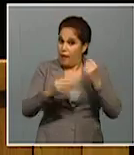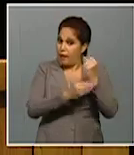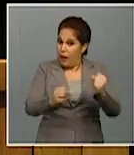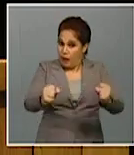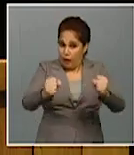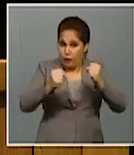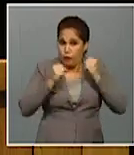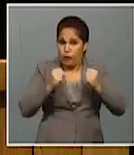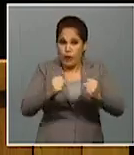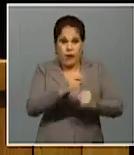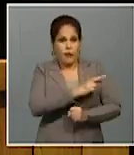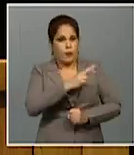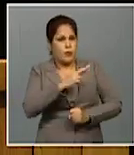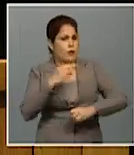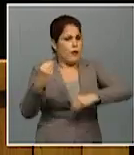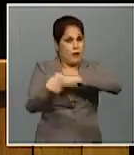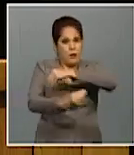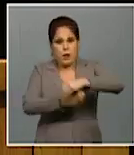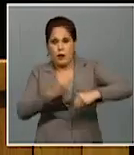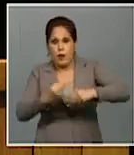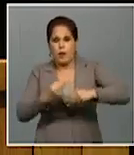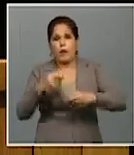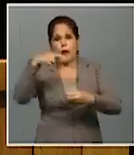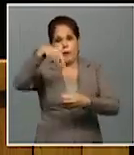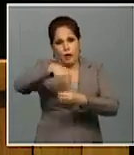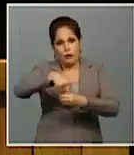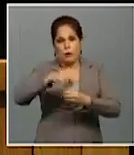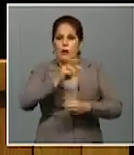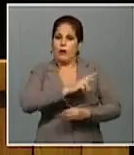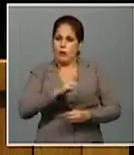fuerza que revoluciona a la revolución.